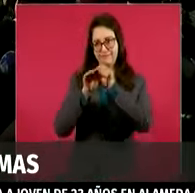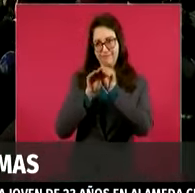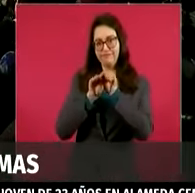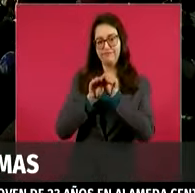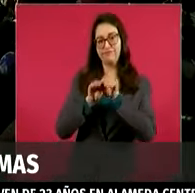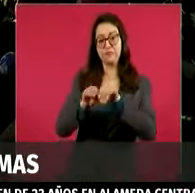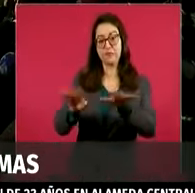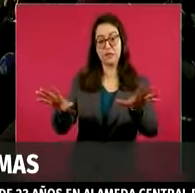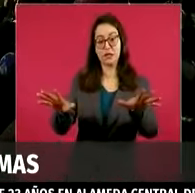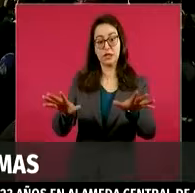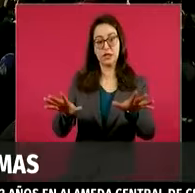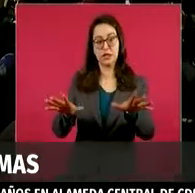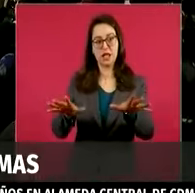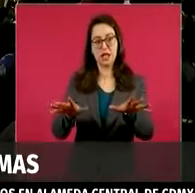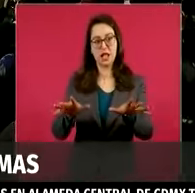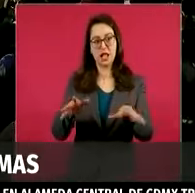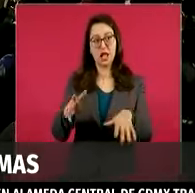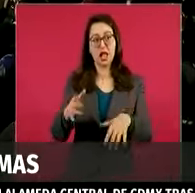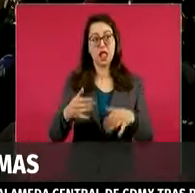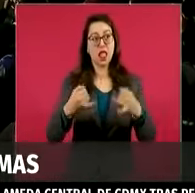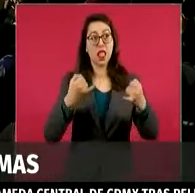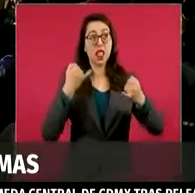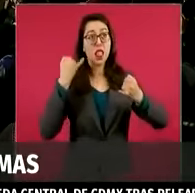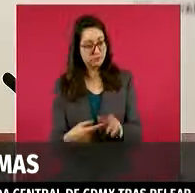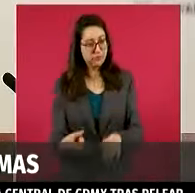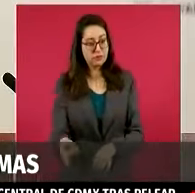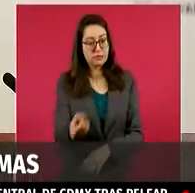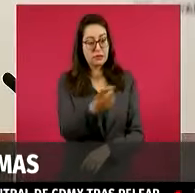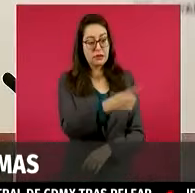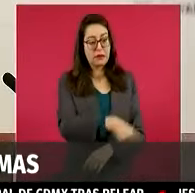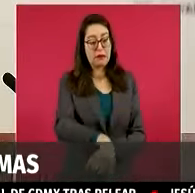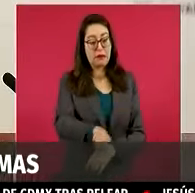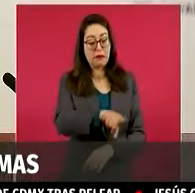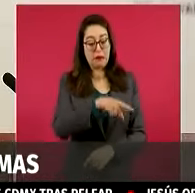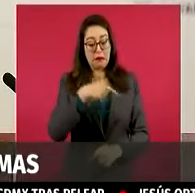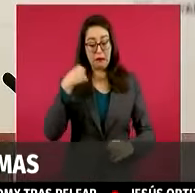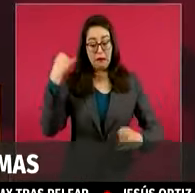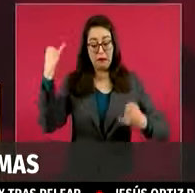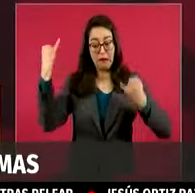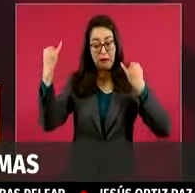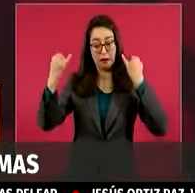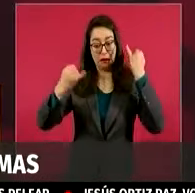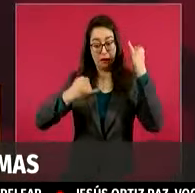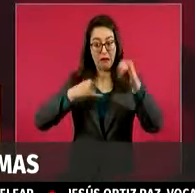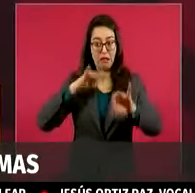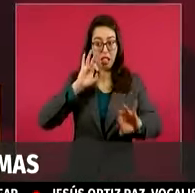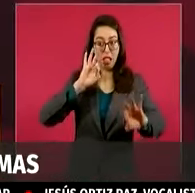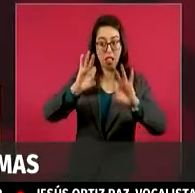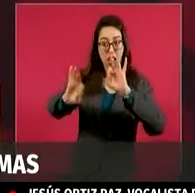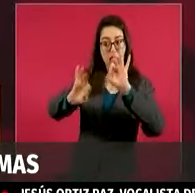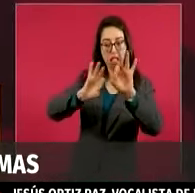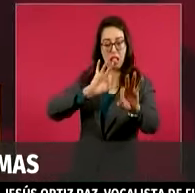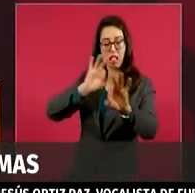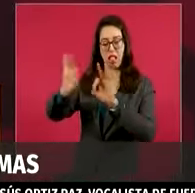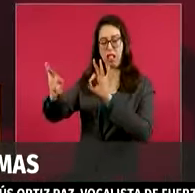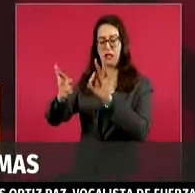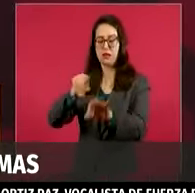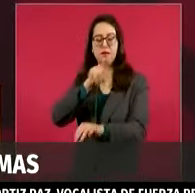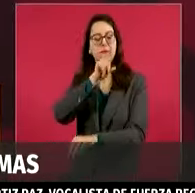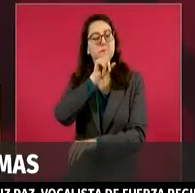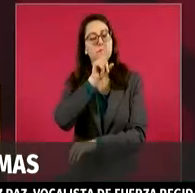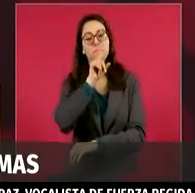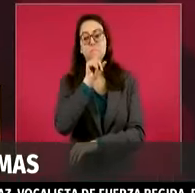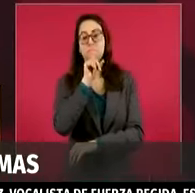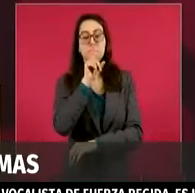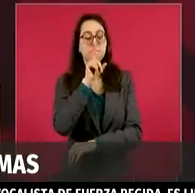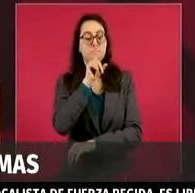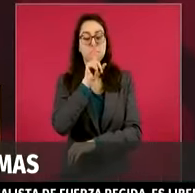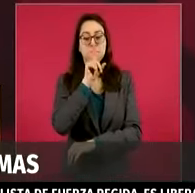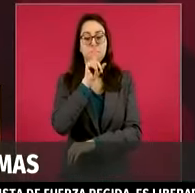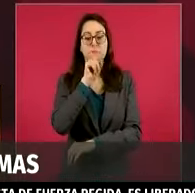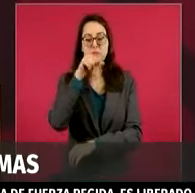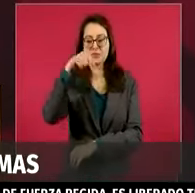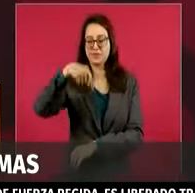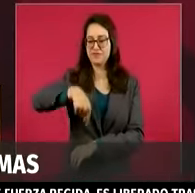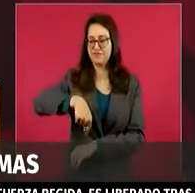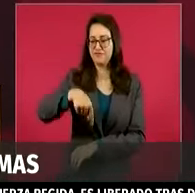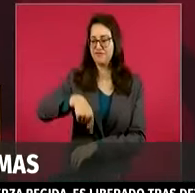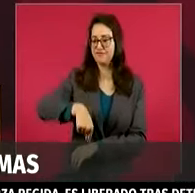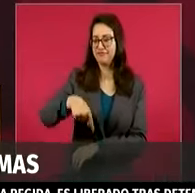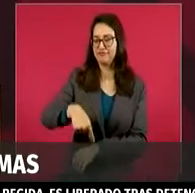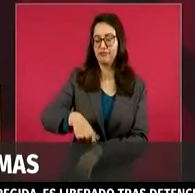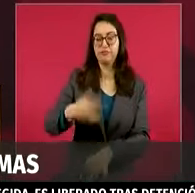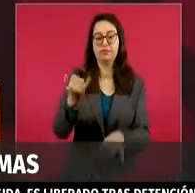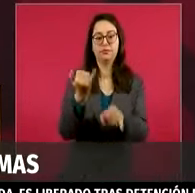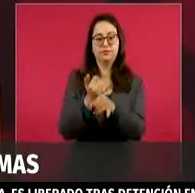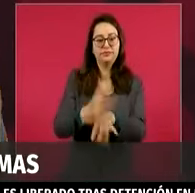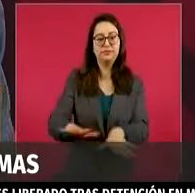inician las campañas electorales, y creo que tener como fondo un debate a una reforma a la Constitución, con